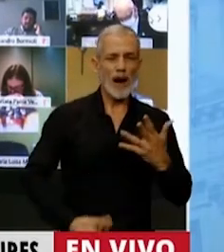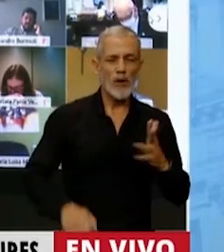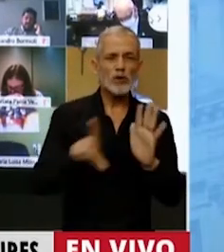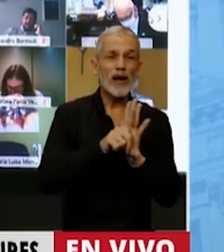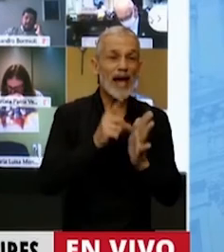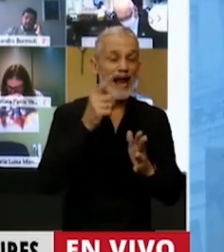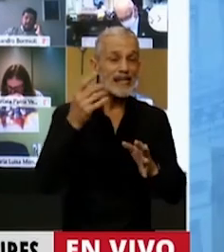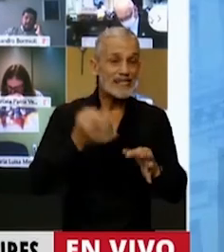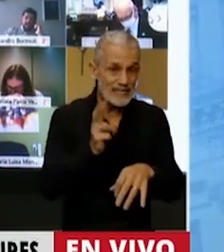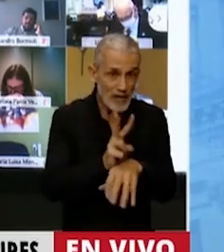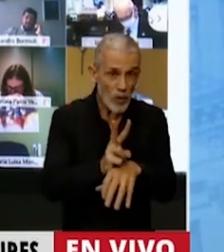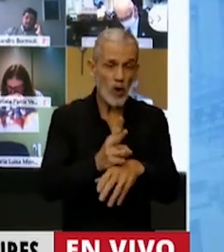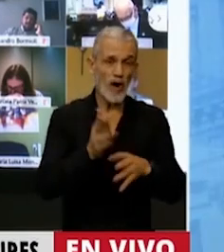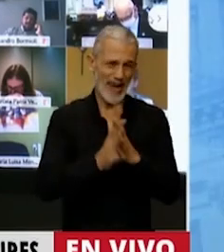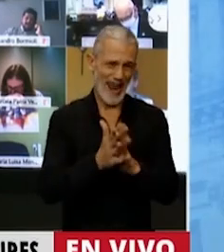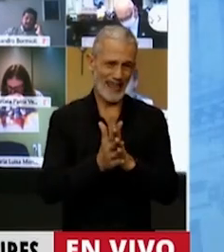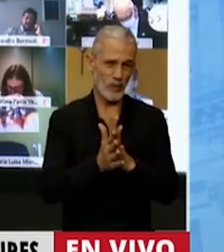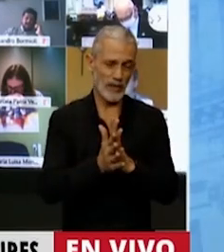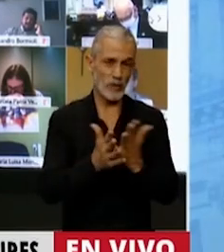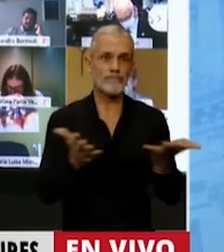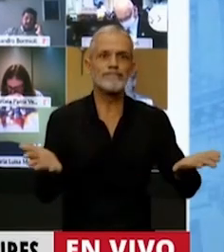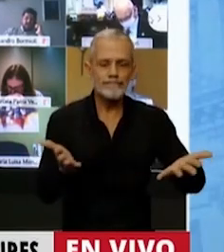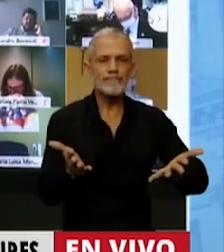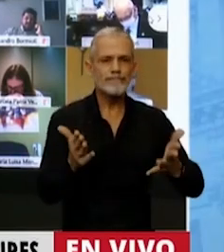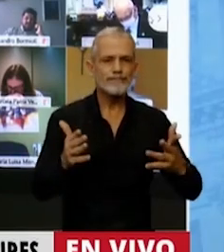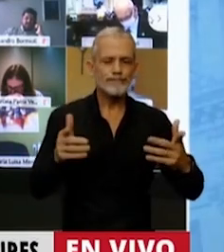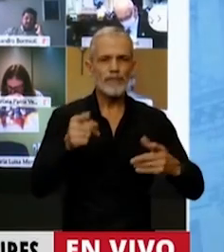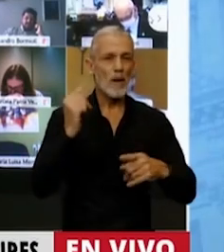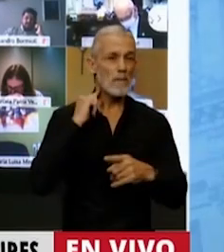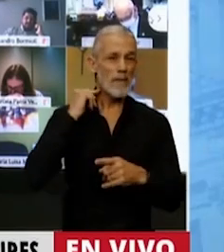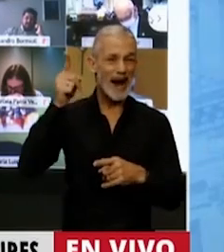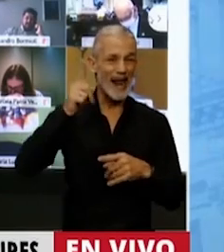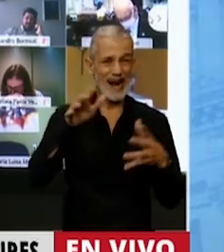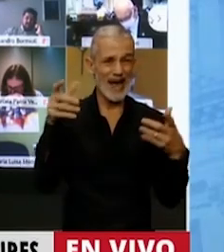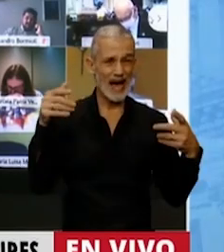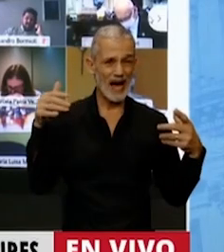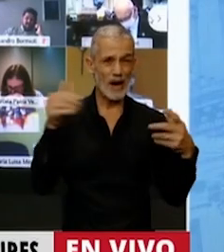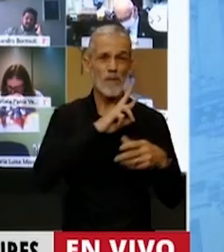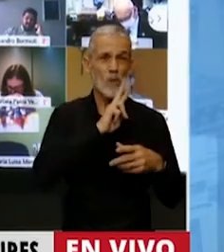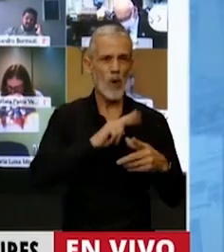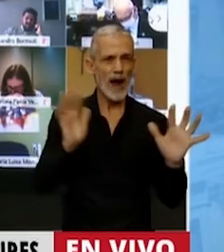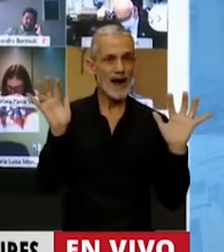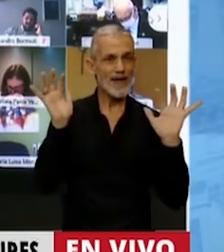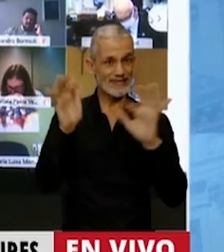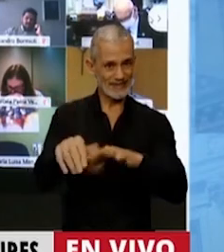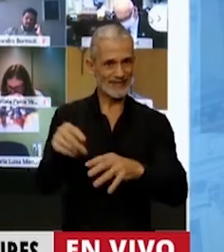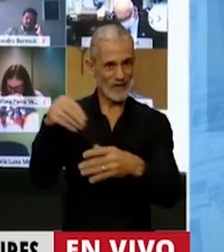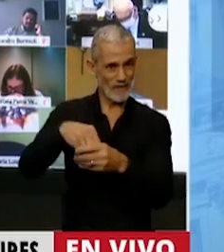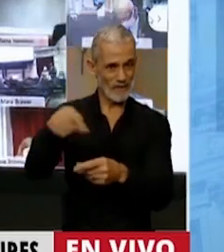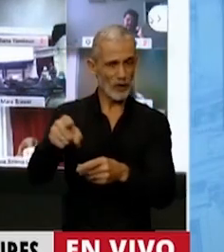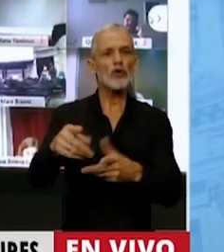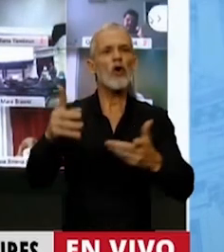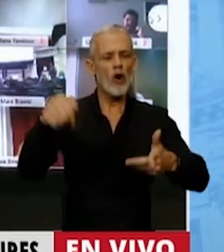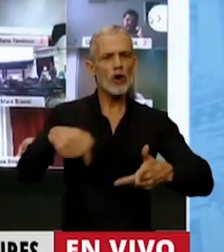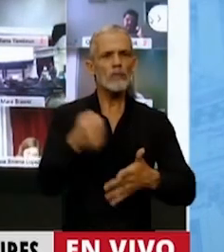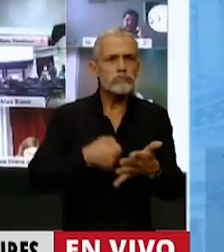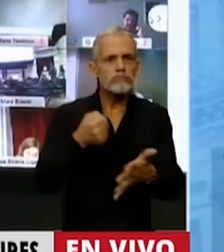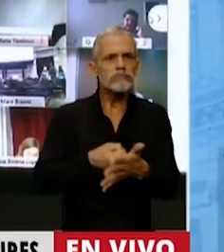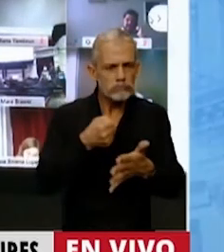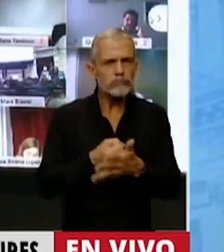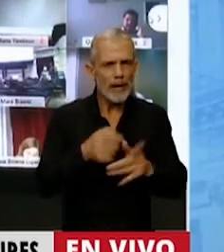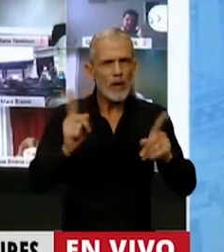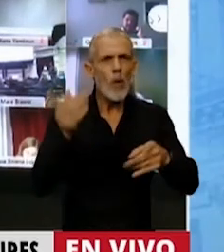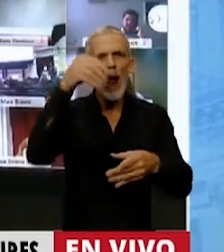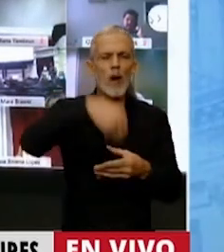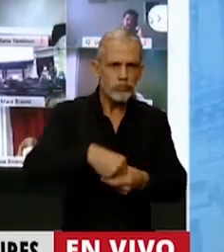seguro y gratuito que se había votado en el encuentro de mujeres de Paraná, hoy sigue peleando y sigue